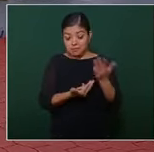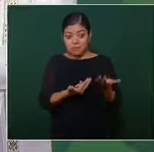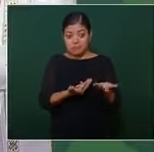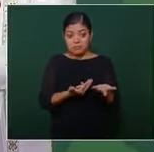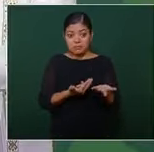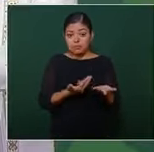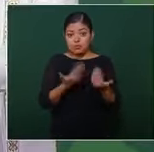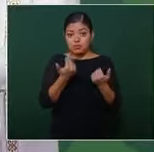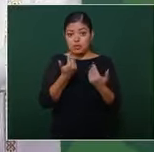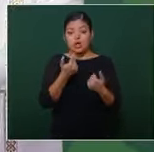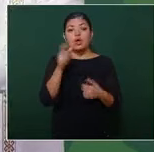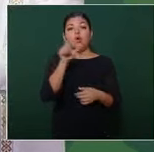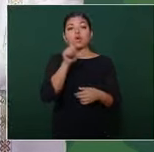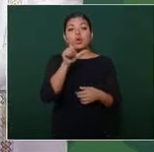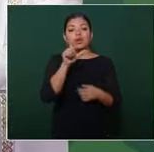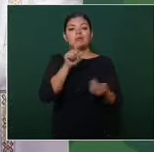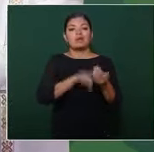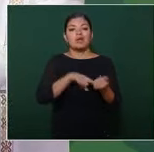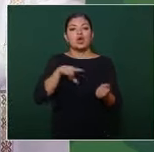un gobierno